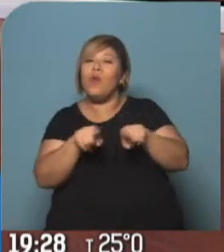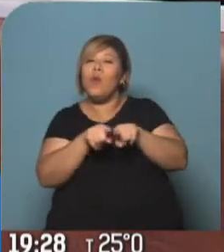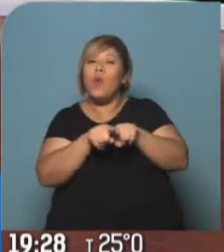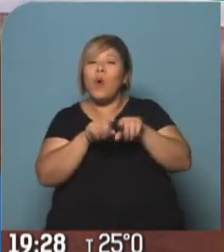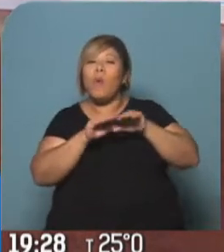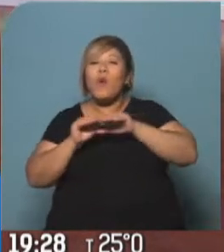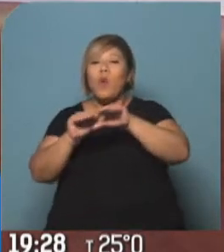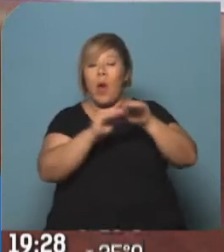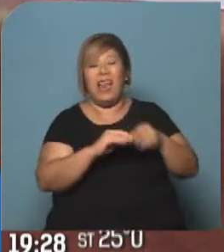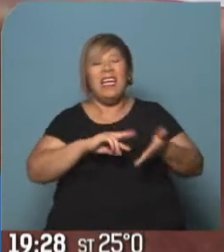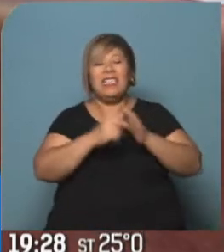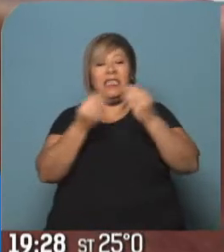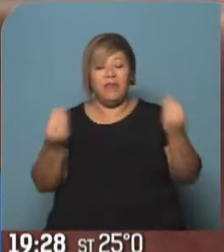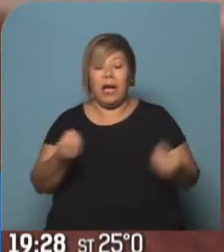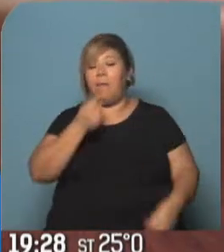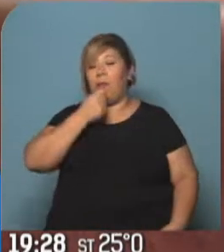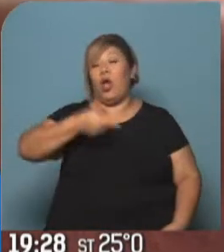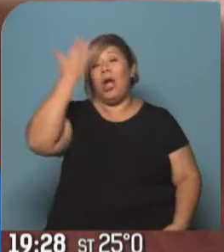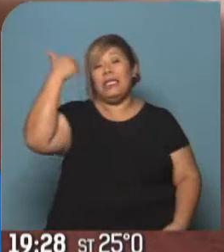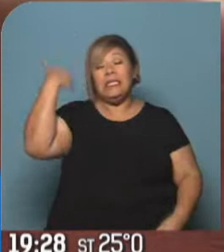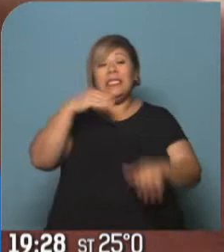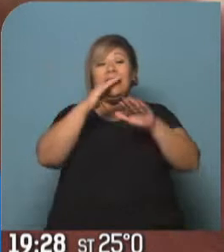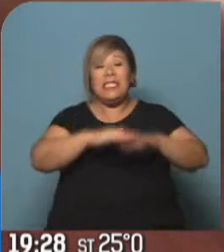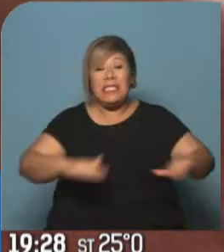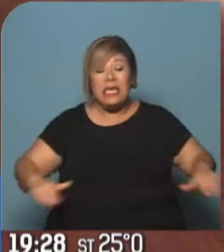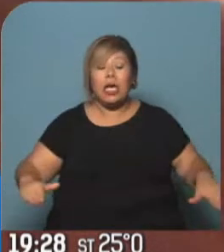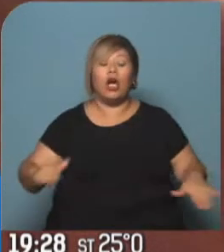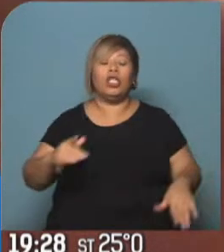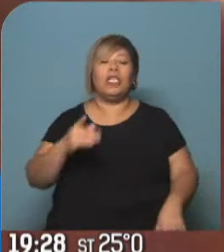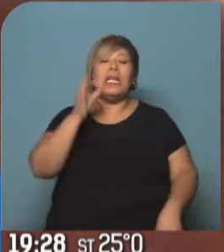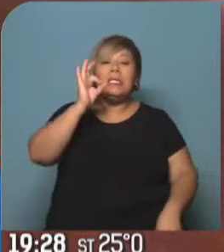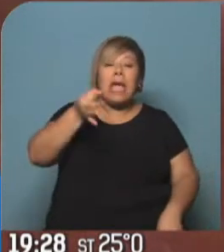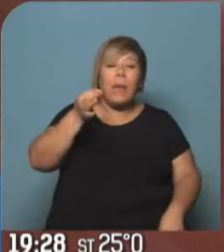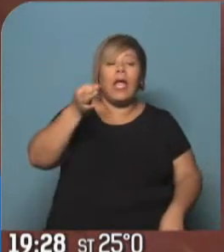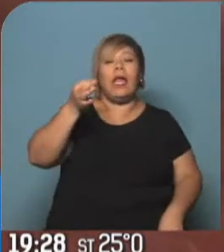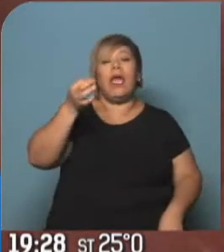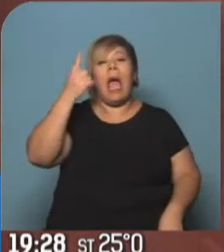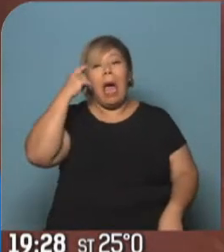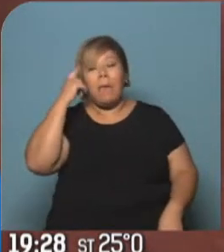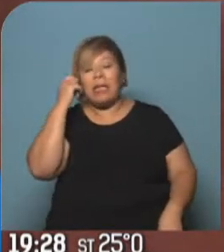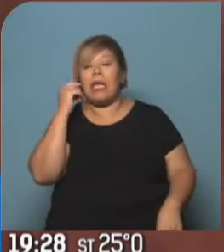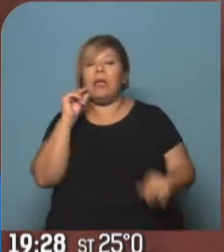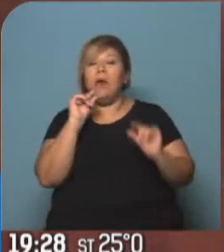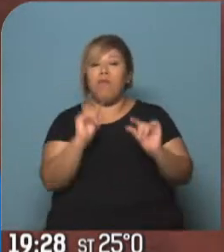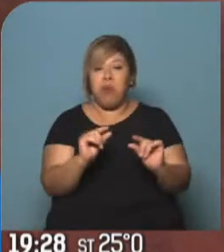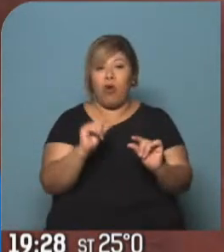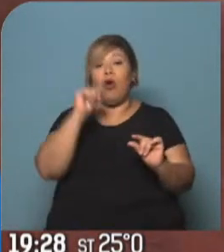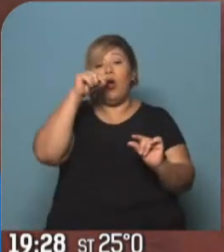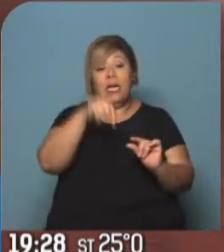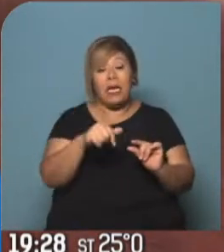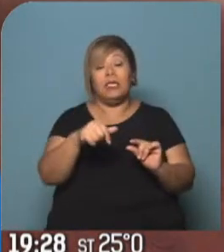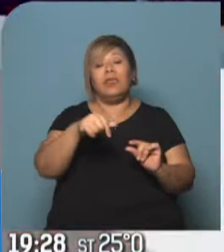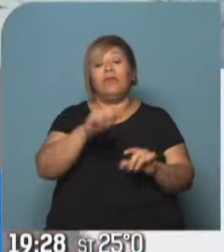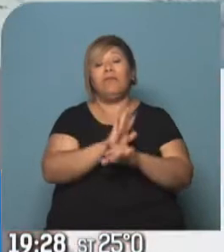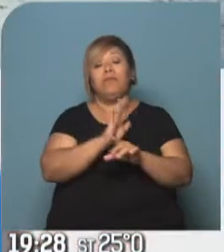que aquellos chicos que estaban en los niveles o en los haberes más bajos de desempeño los mejoraran. Nosotros, junto con otros países